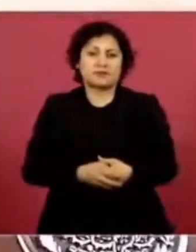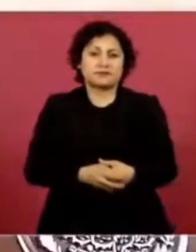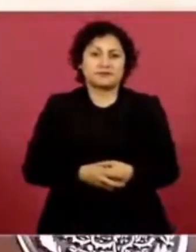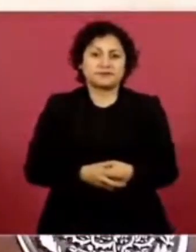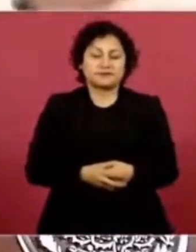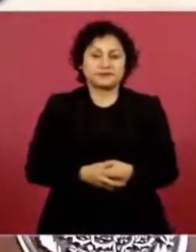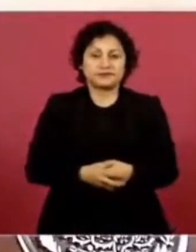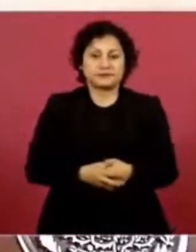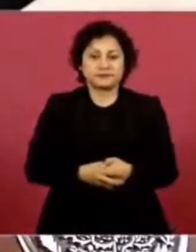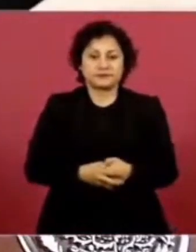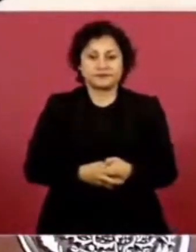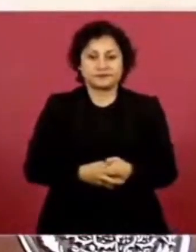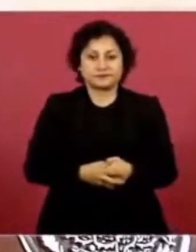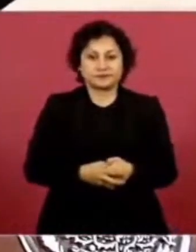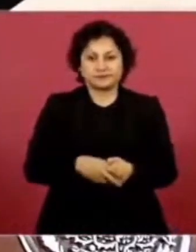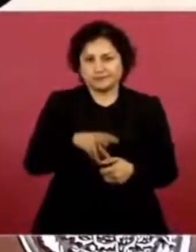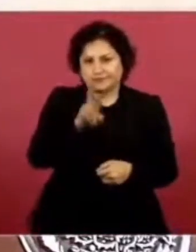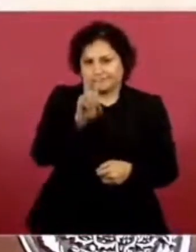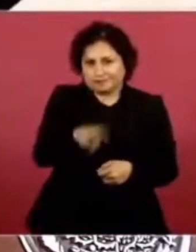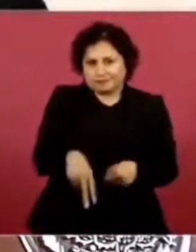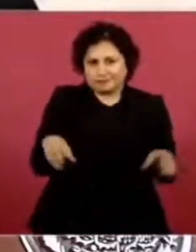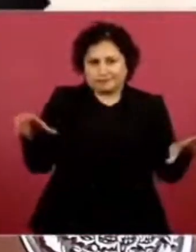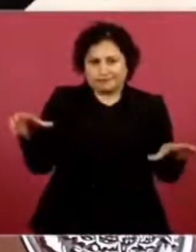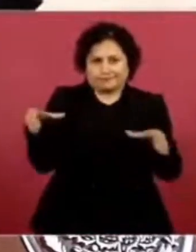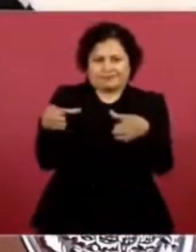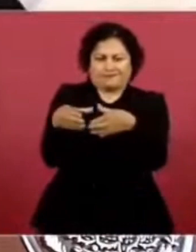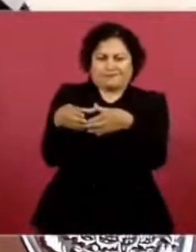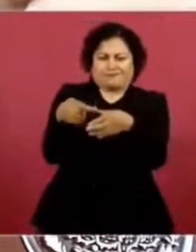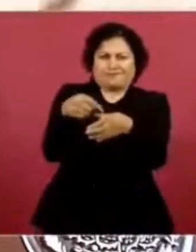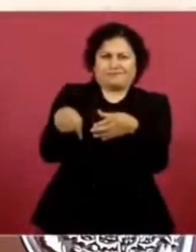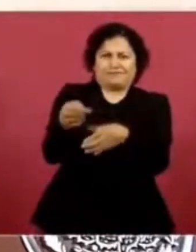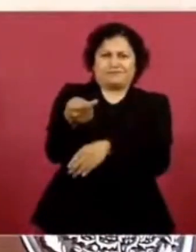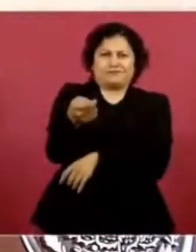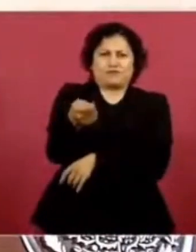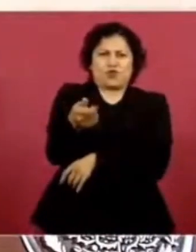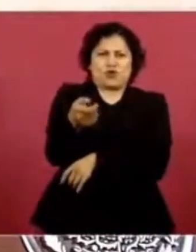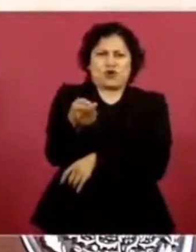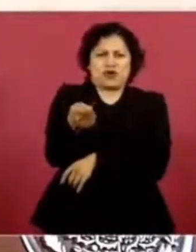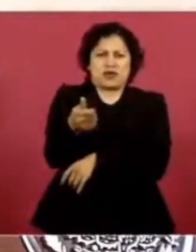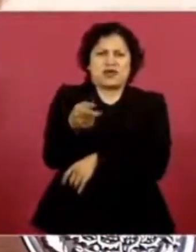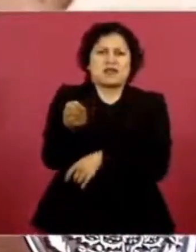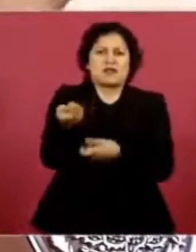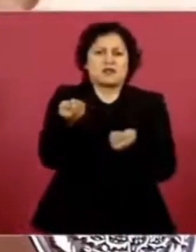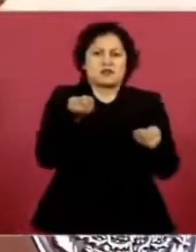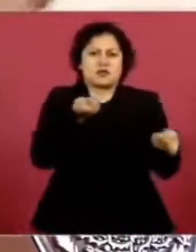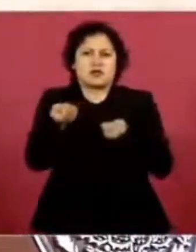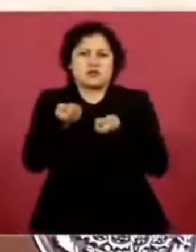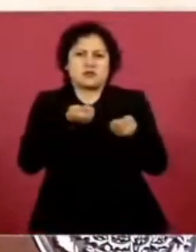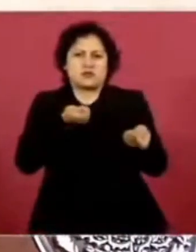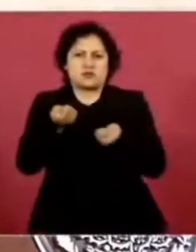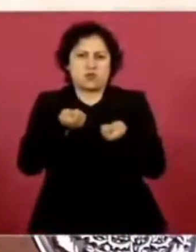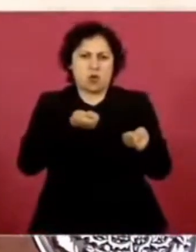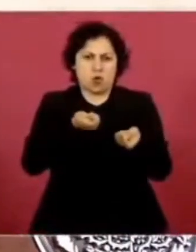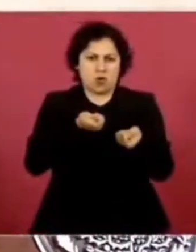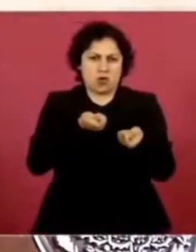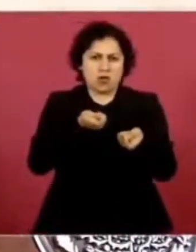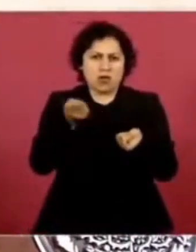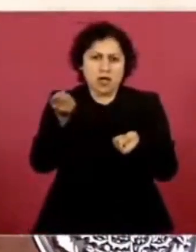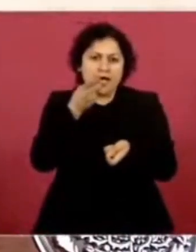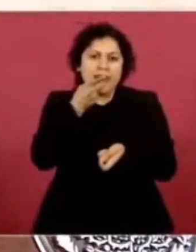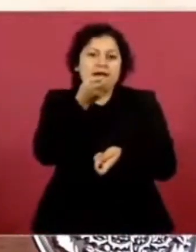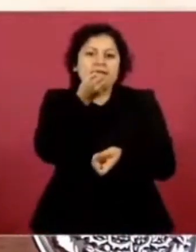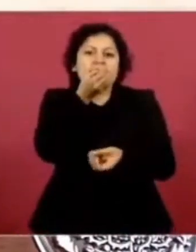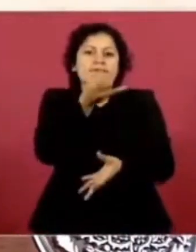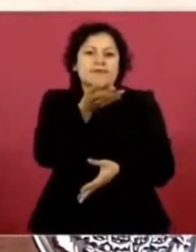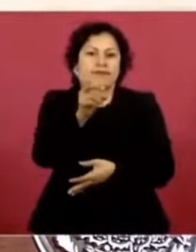Es una minoría que tiene el control si se habla de democracia sí, nada más que